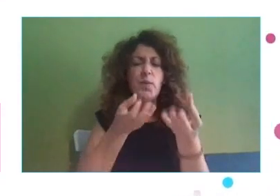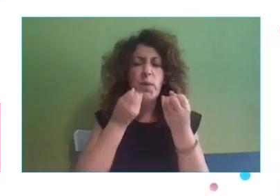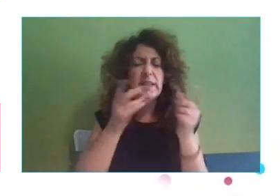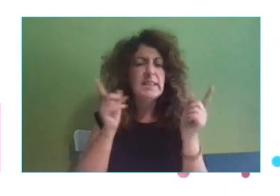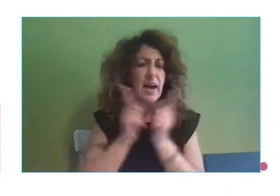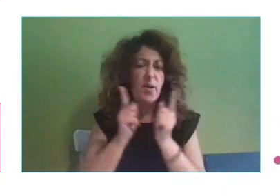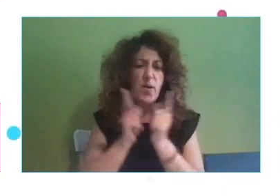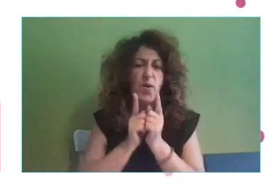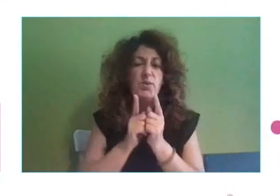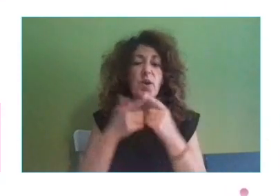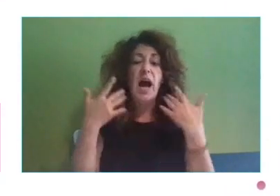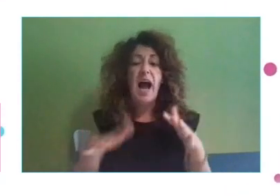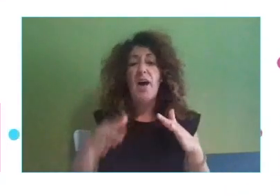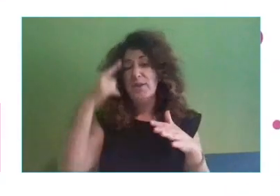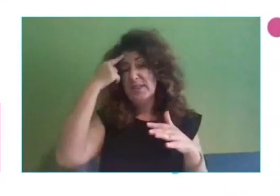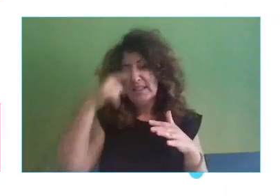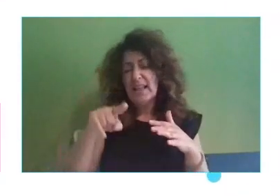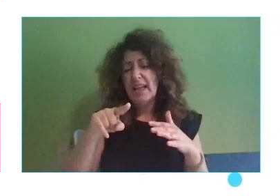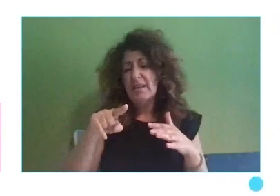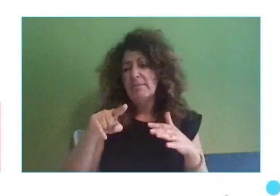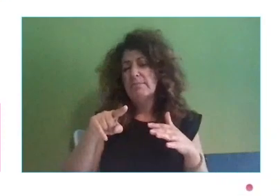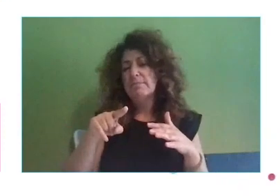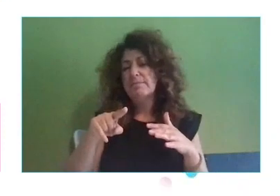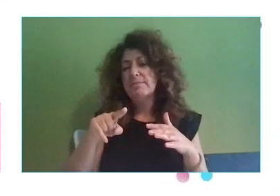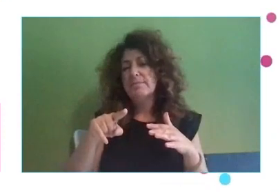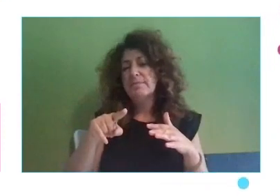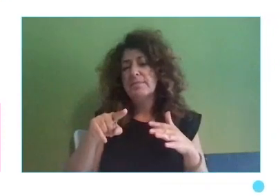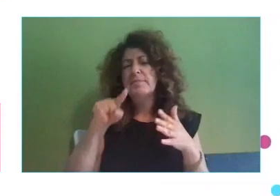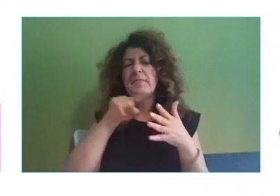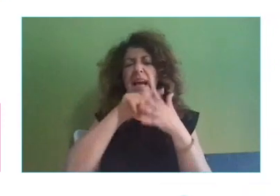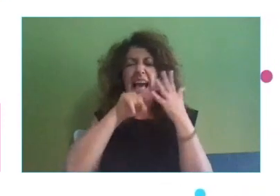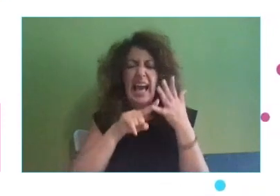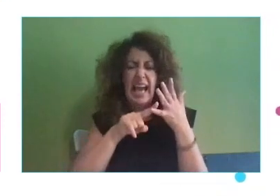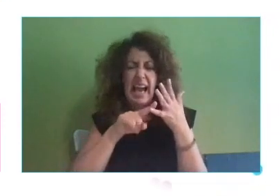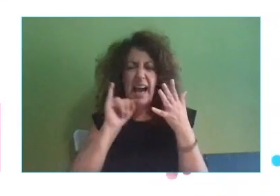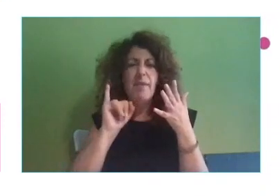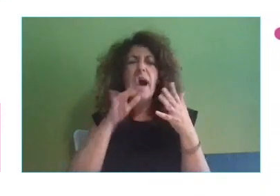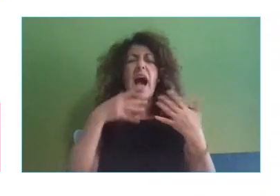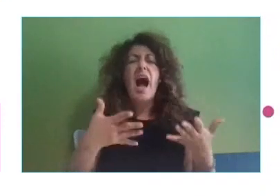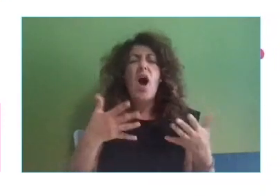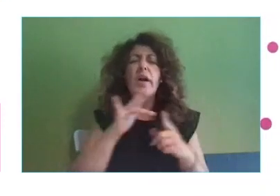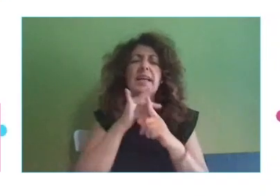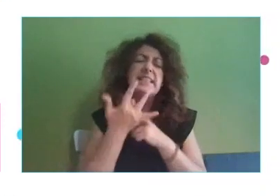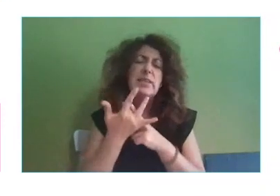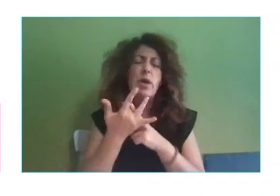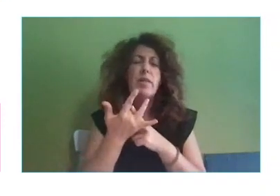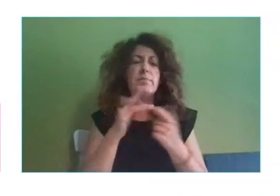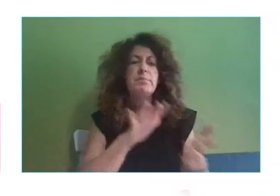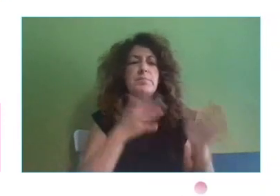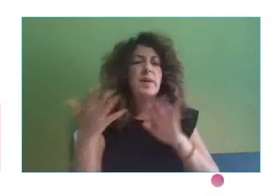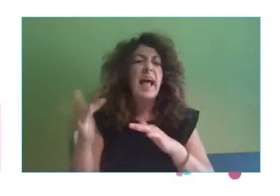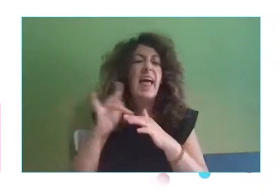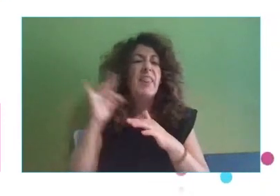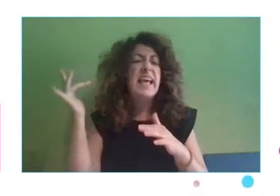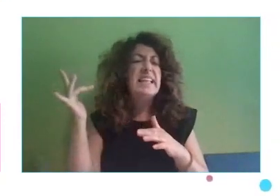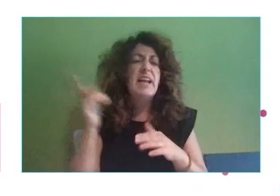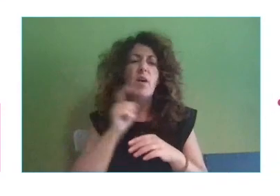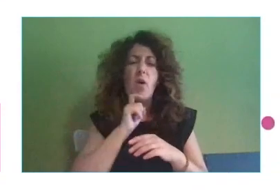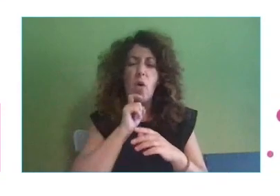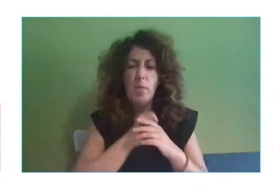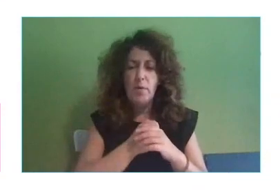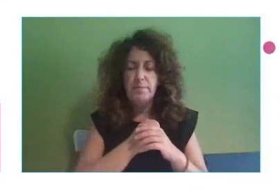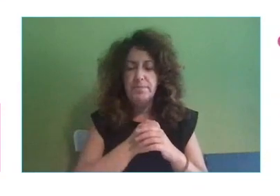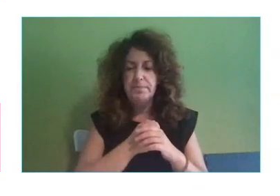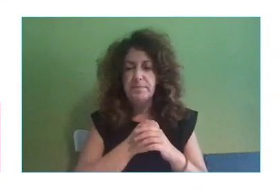muchos elementos, cuál es el estado actual de la digitalización de las PYMES. Entonces, yo creo que ahora